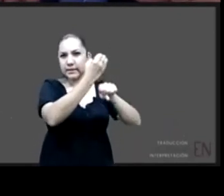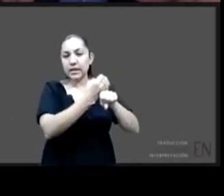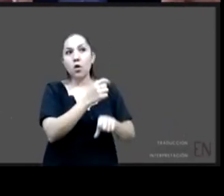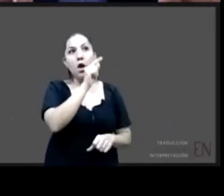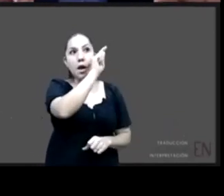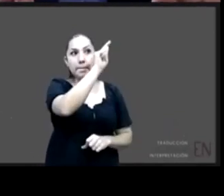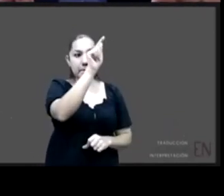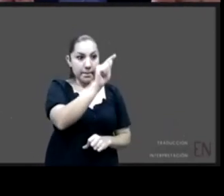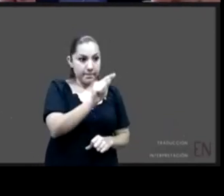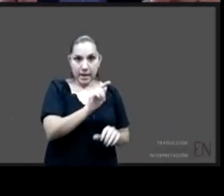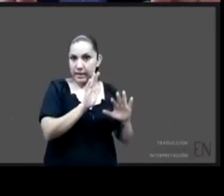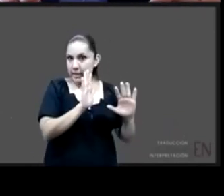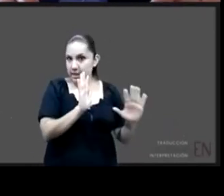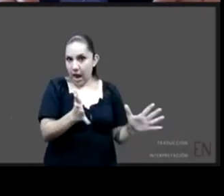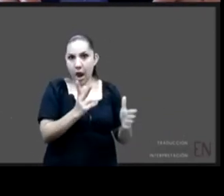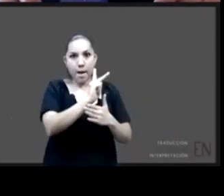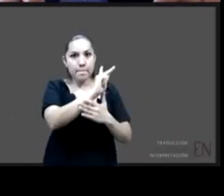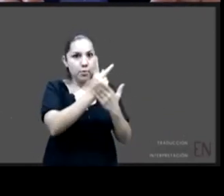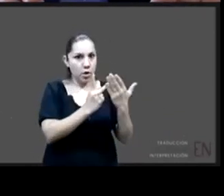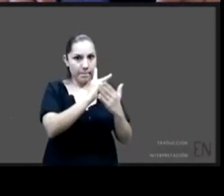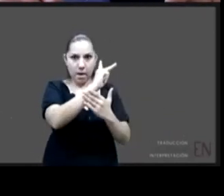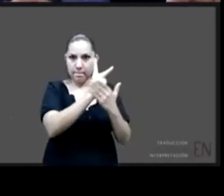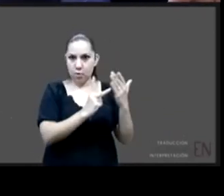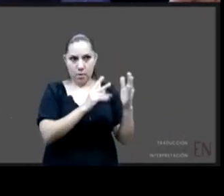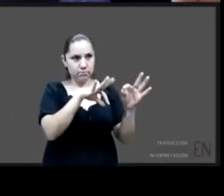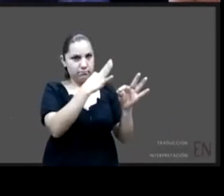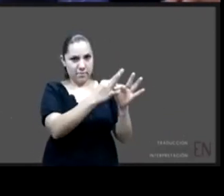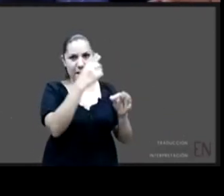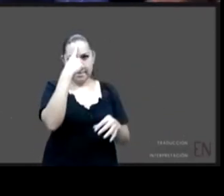estos programas de acogimiento familiar?